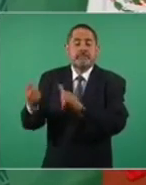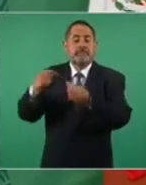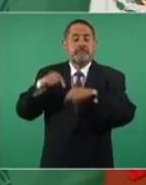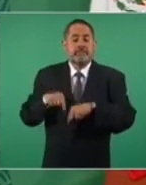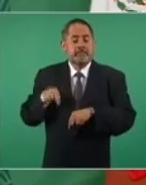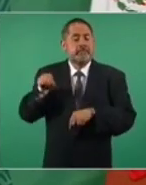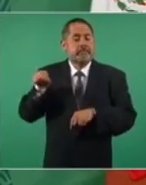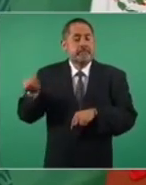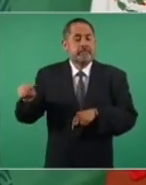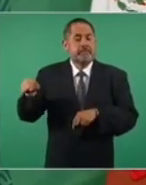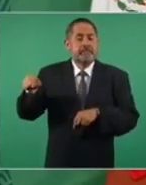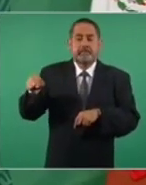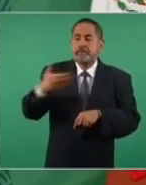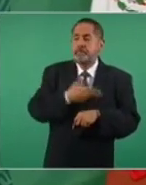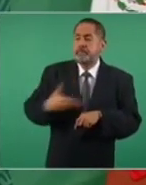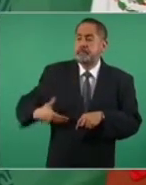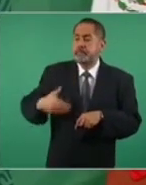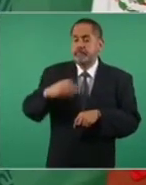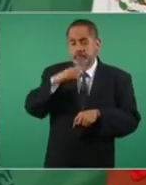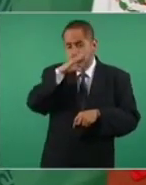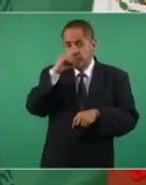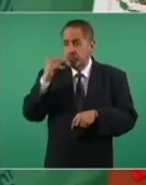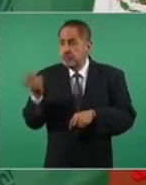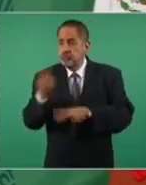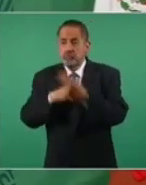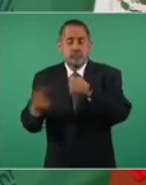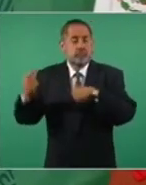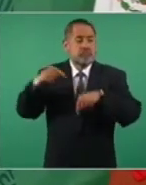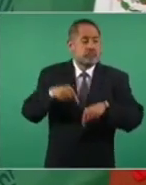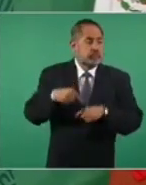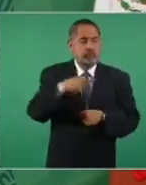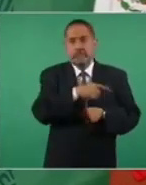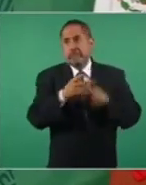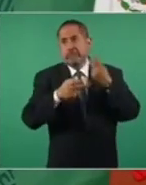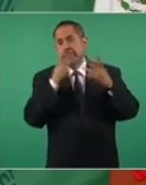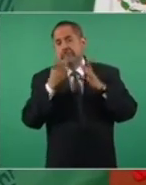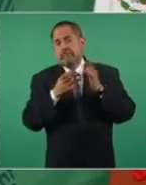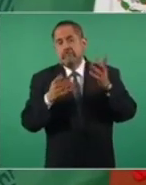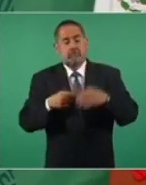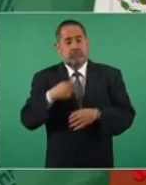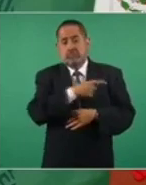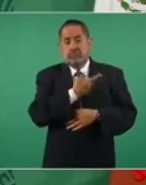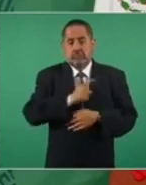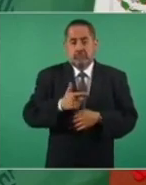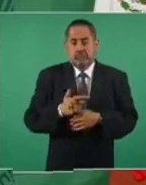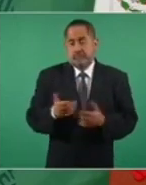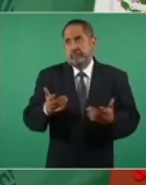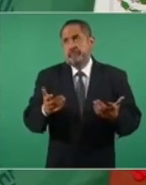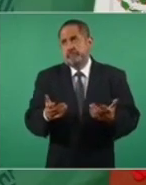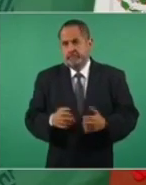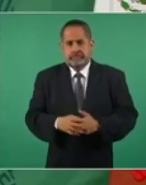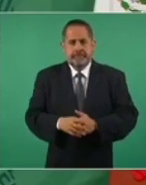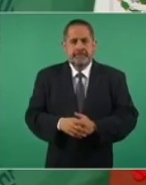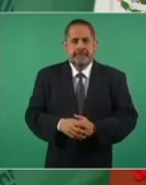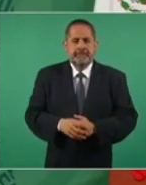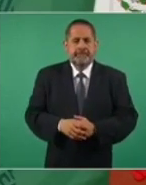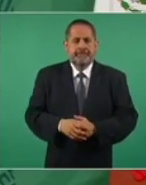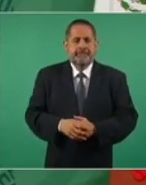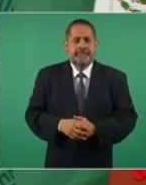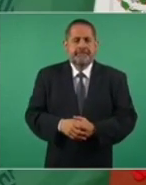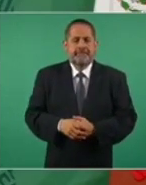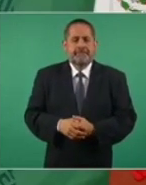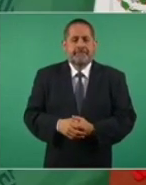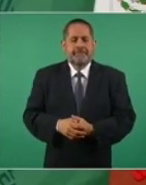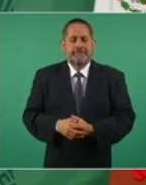nada más que son muy hipócritas entonces ahora estamos viviendo pues sí un momento